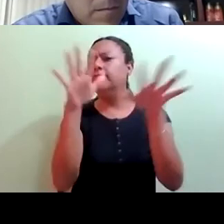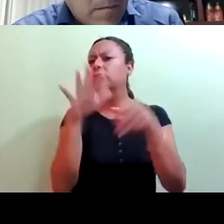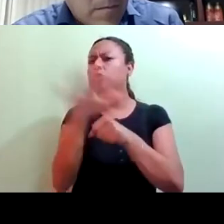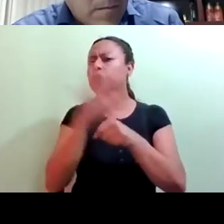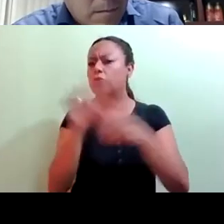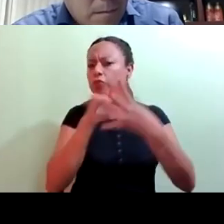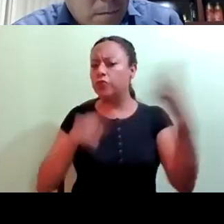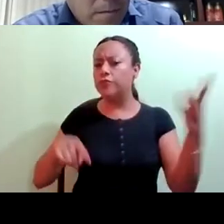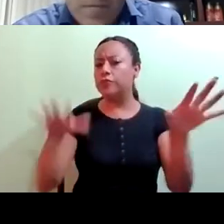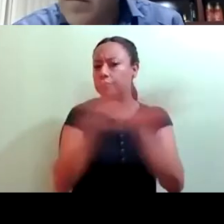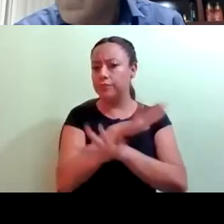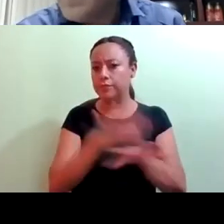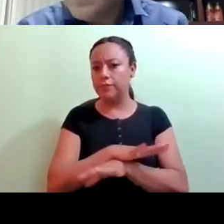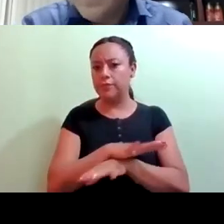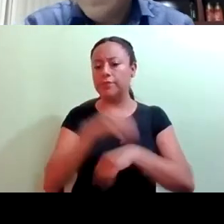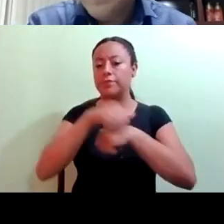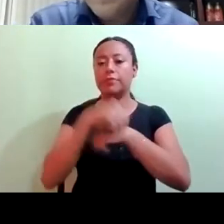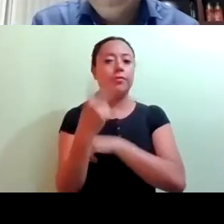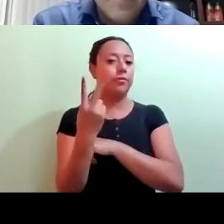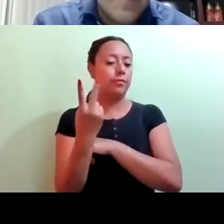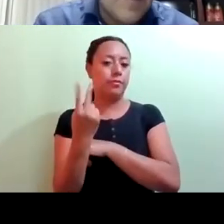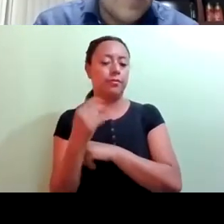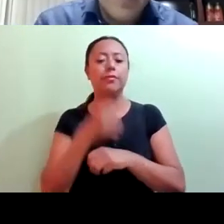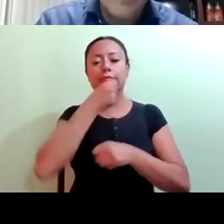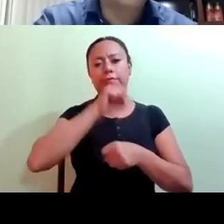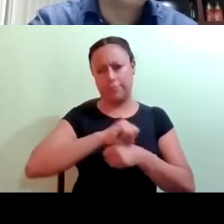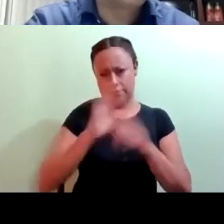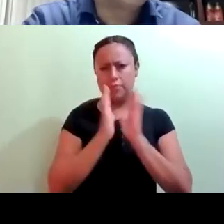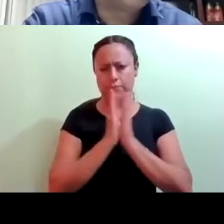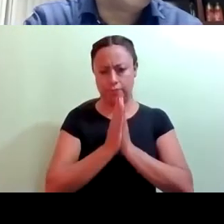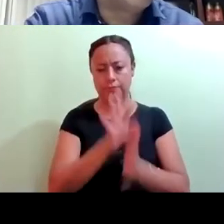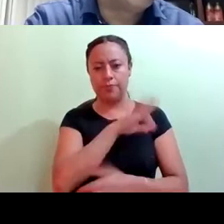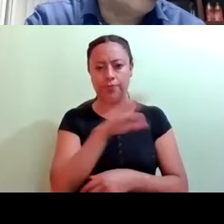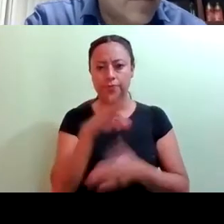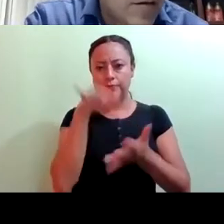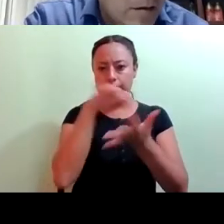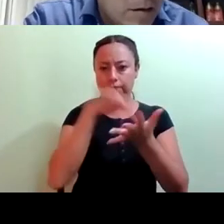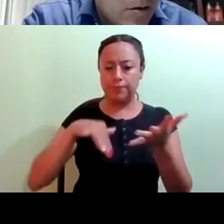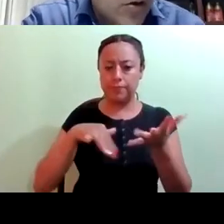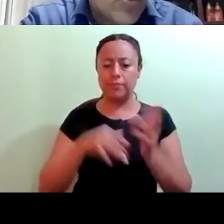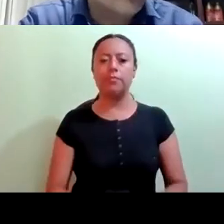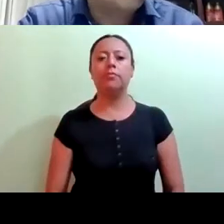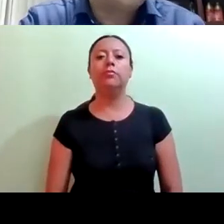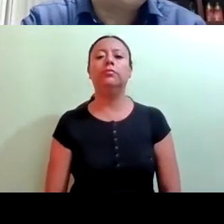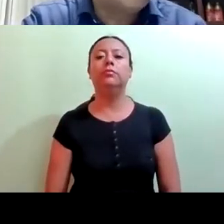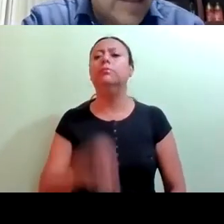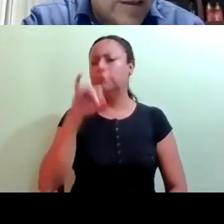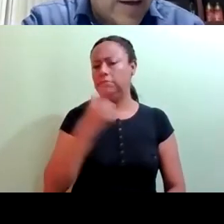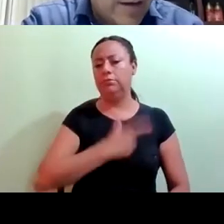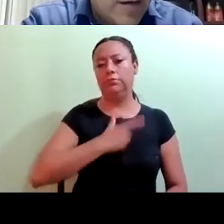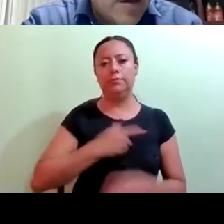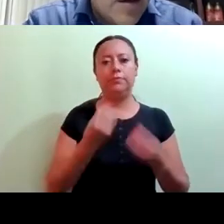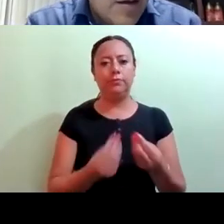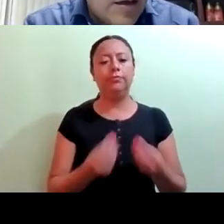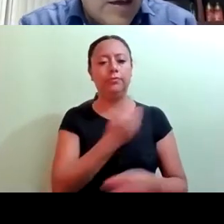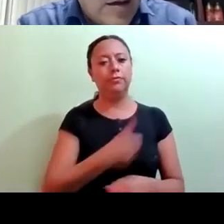¿Alguna algún diputado? ¿Alguna favor, leer las modificaciones? Con todo gusto, presidenta.